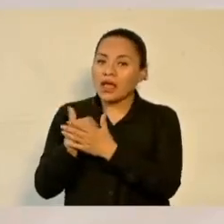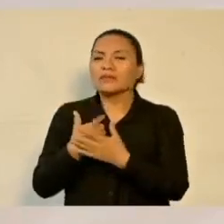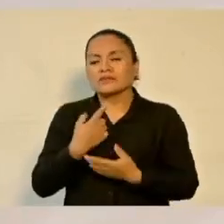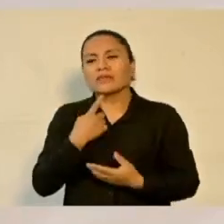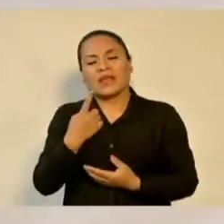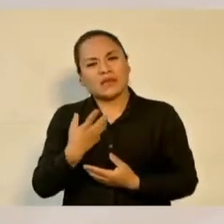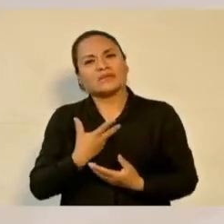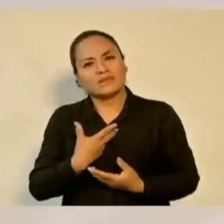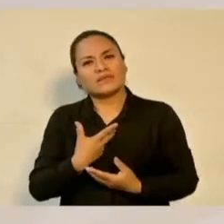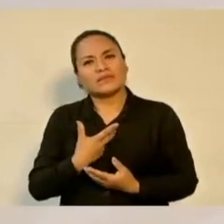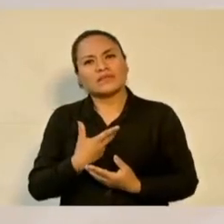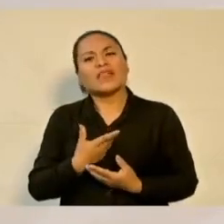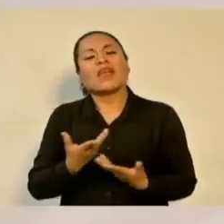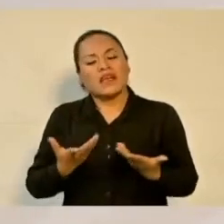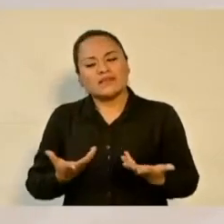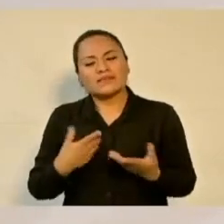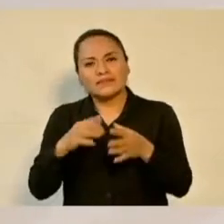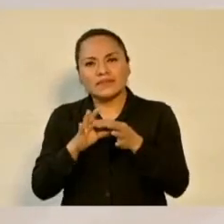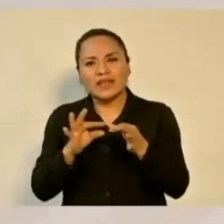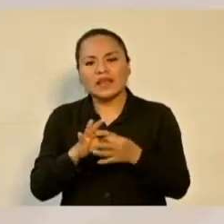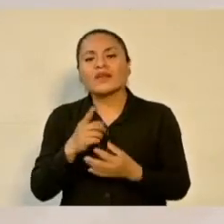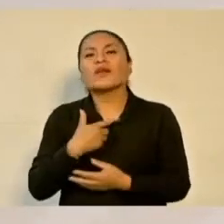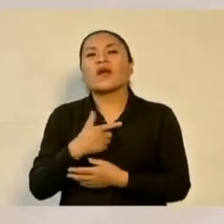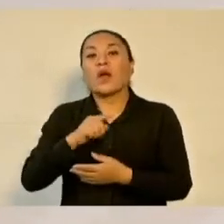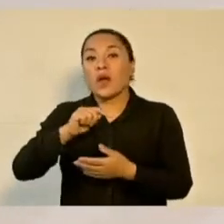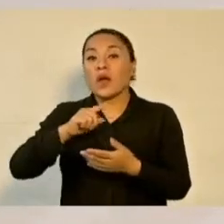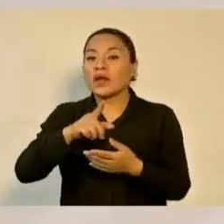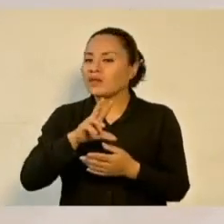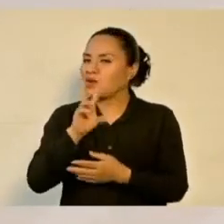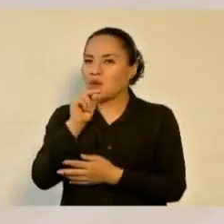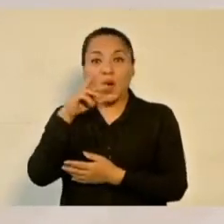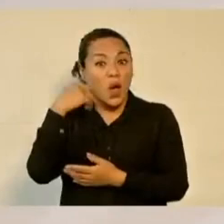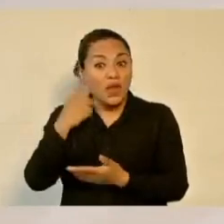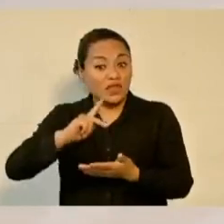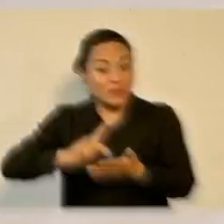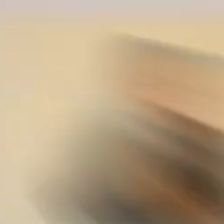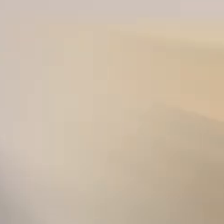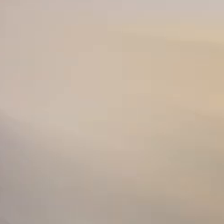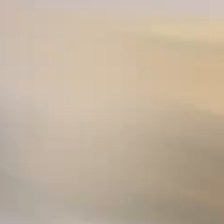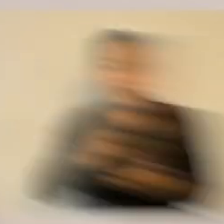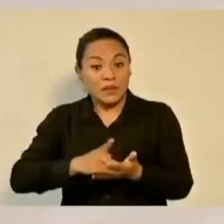soy partidario del sufragio efectivo y de la no reelección.